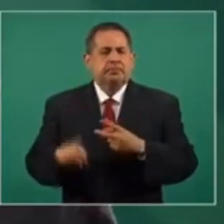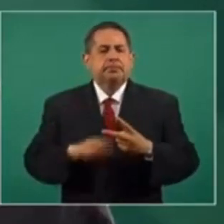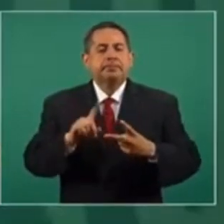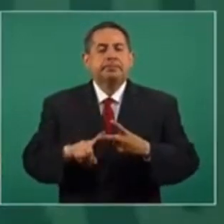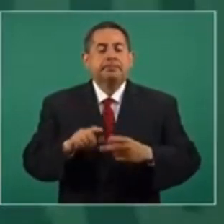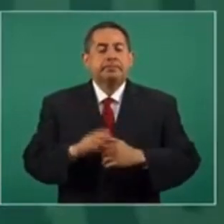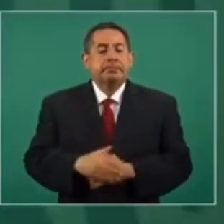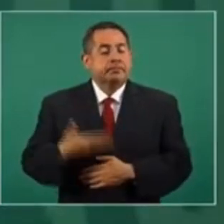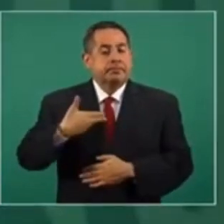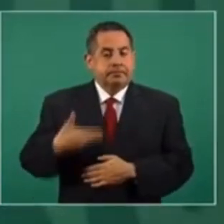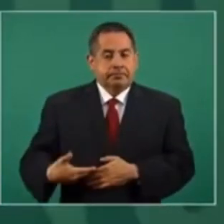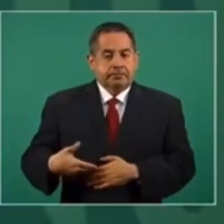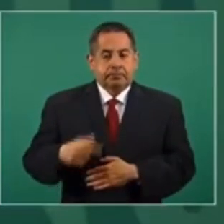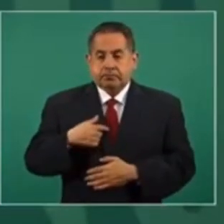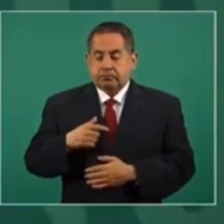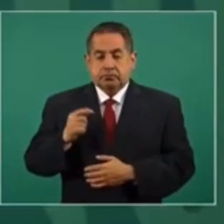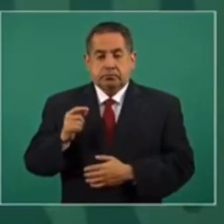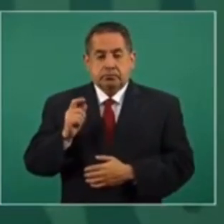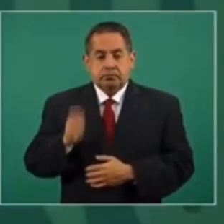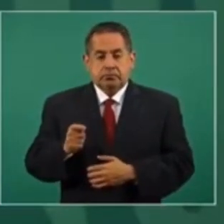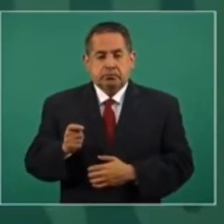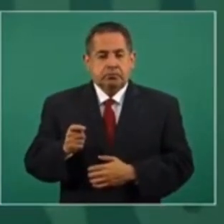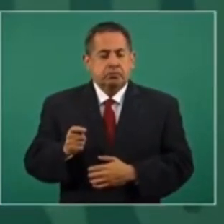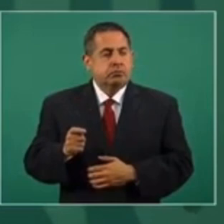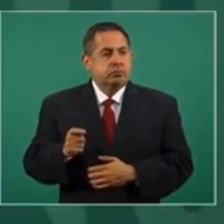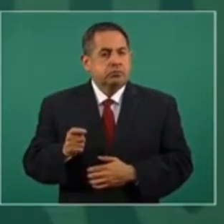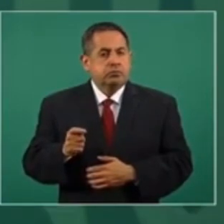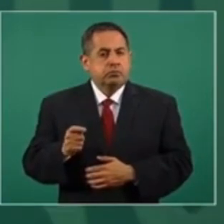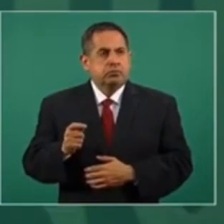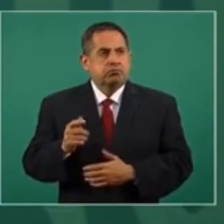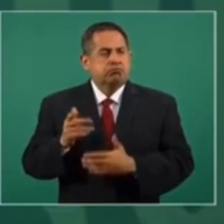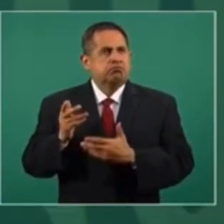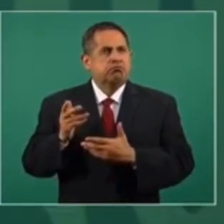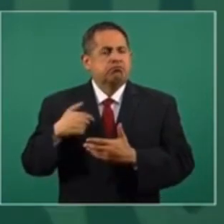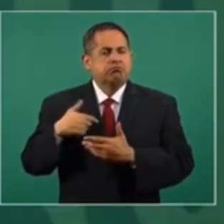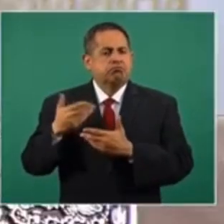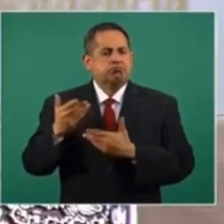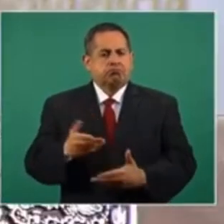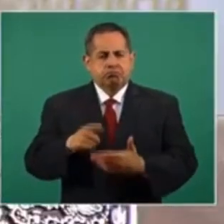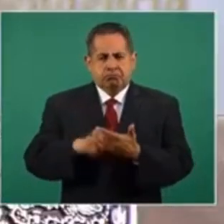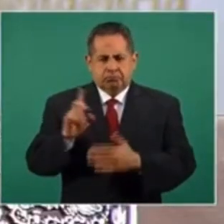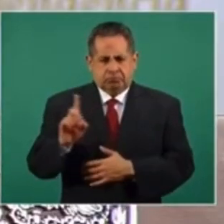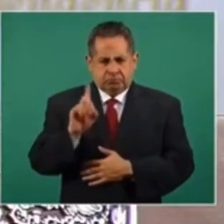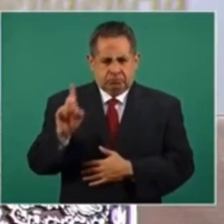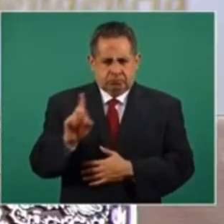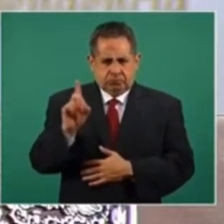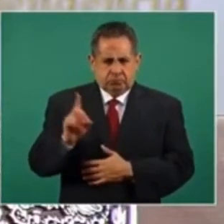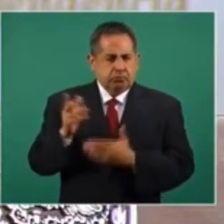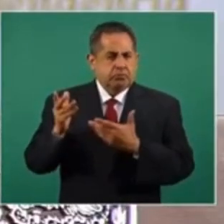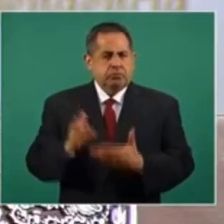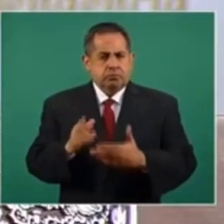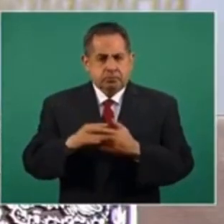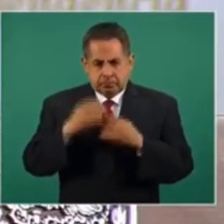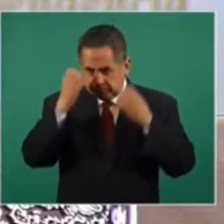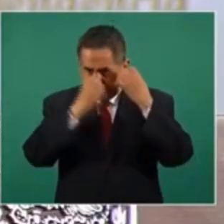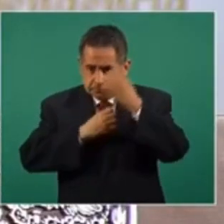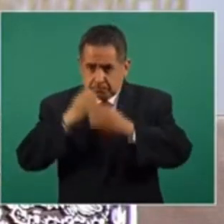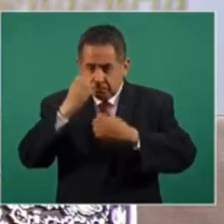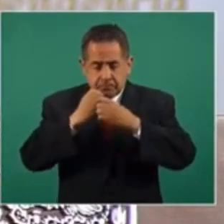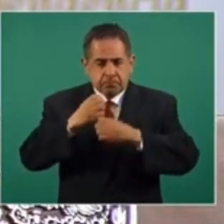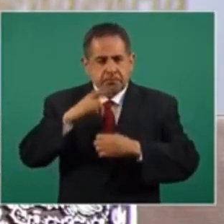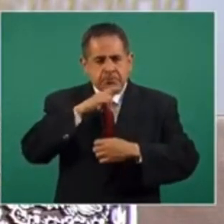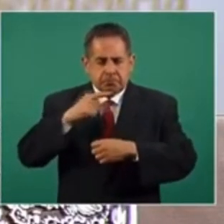En relación a mí, yo llegué precisamente este domingo y me hice la prueba